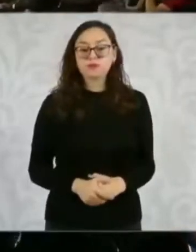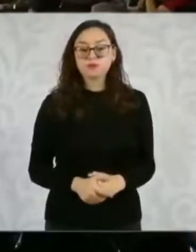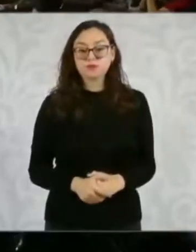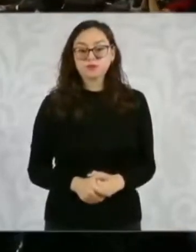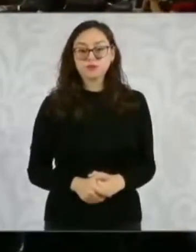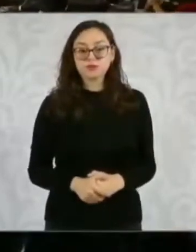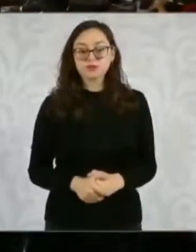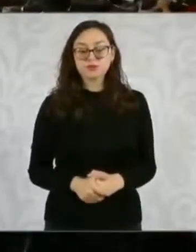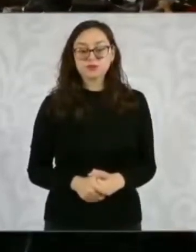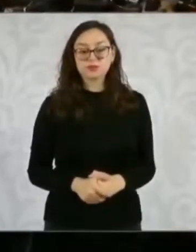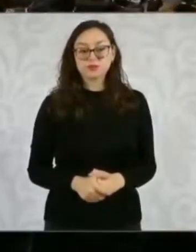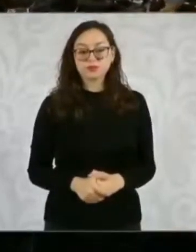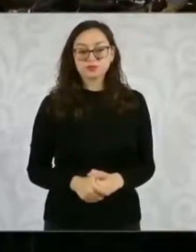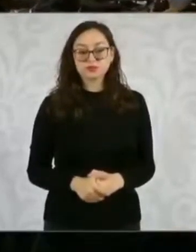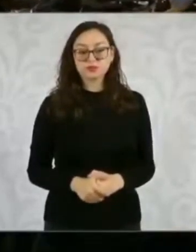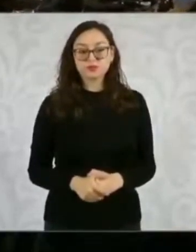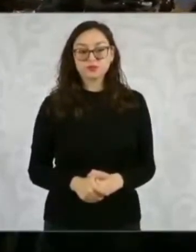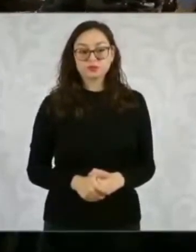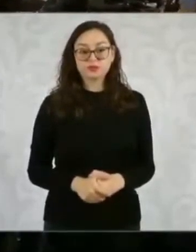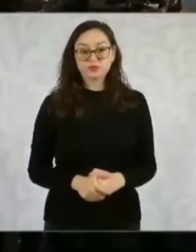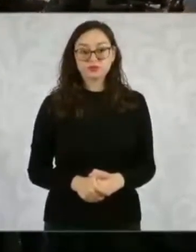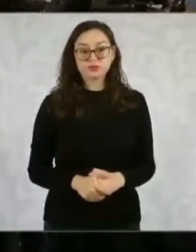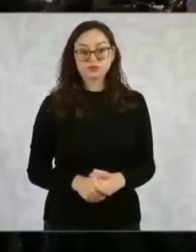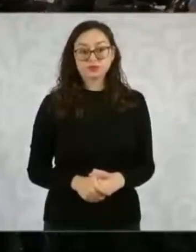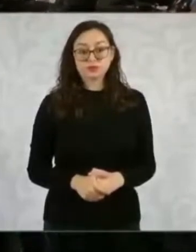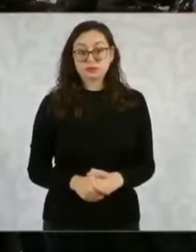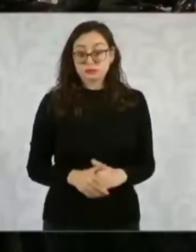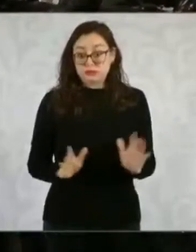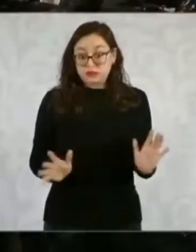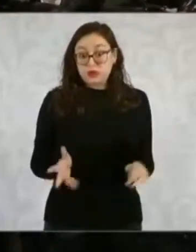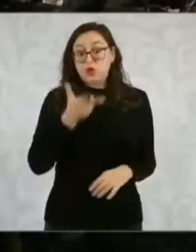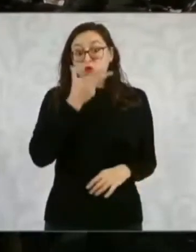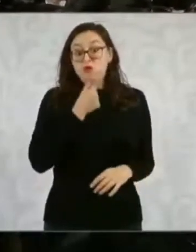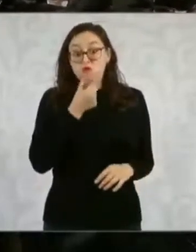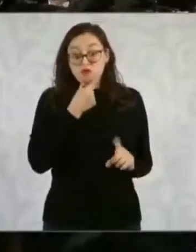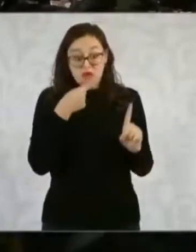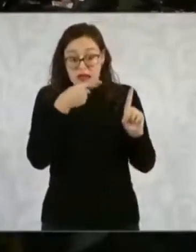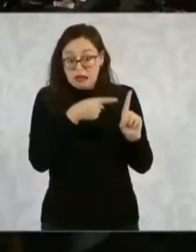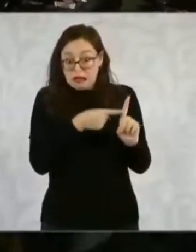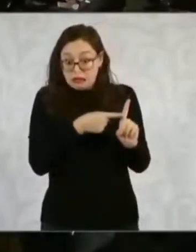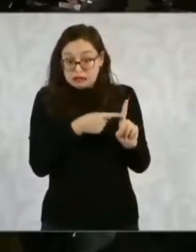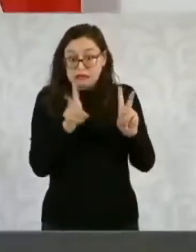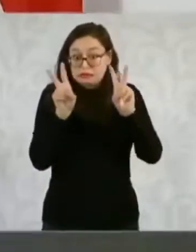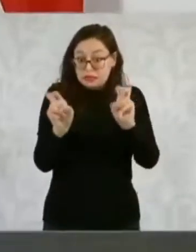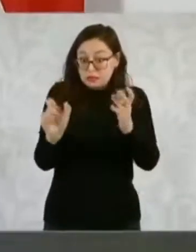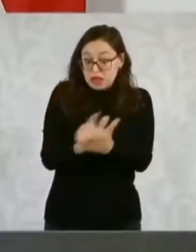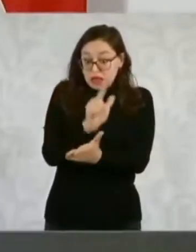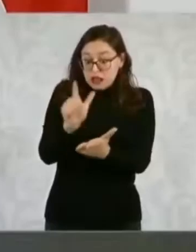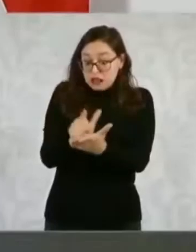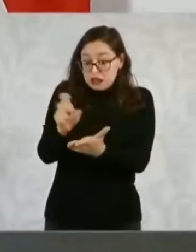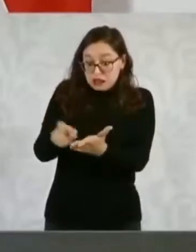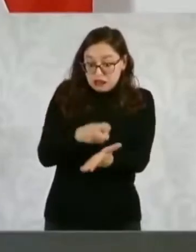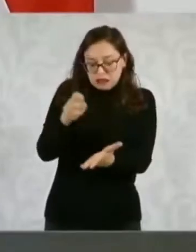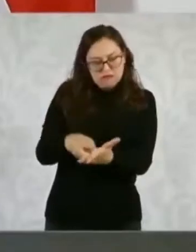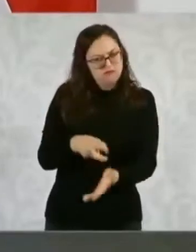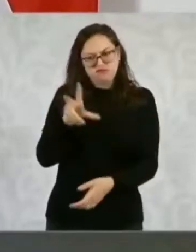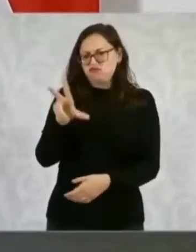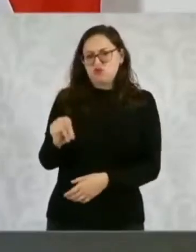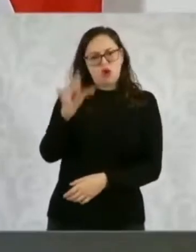que es una persona que no estuvo de acuerdo, Ustedes saben, con la elección